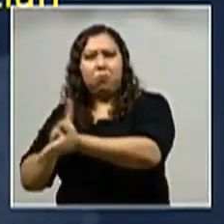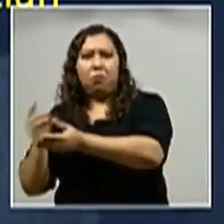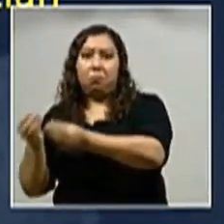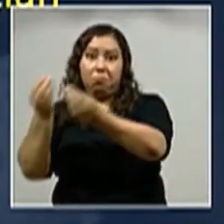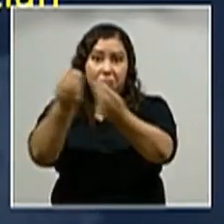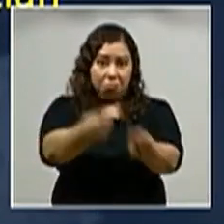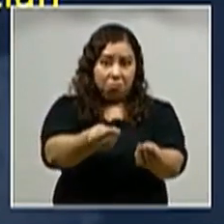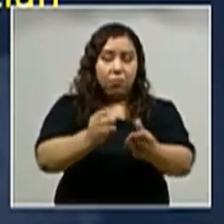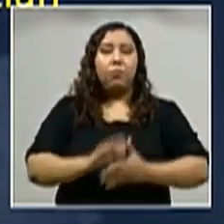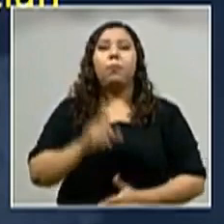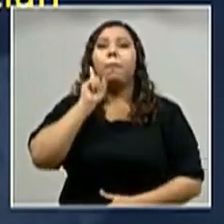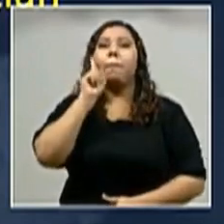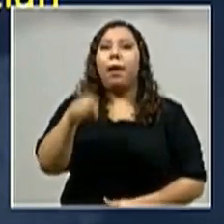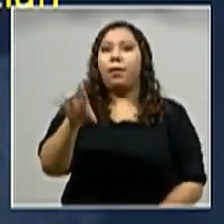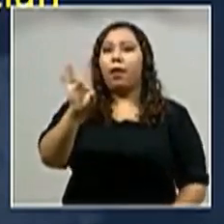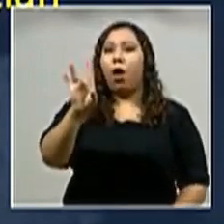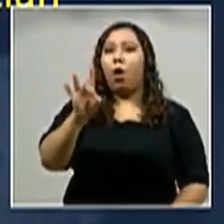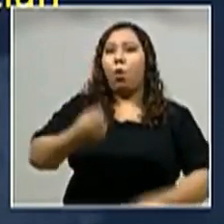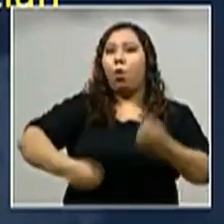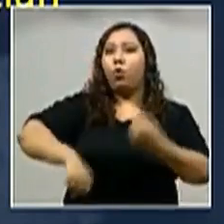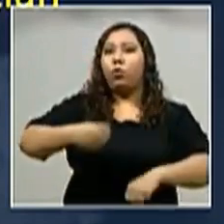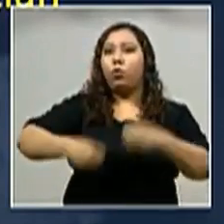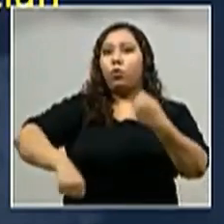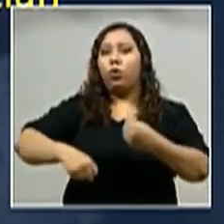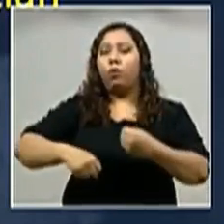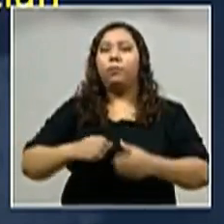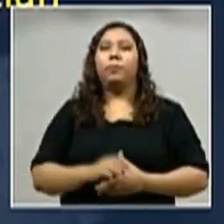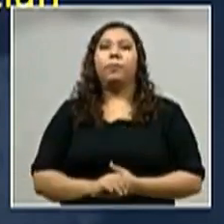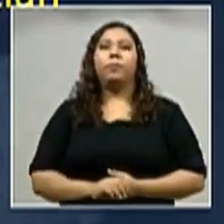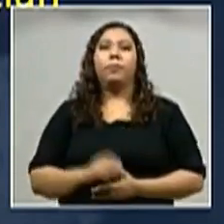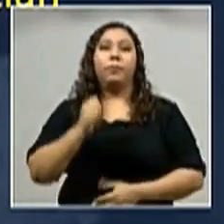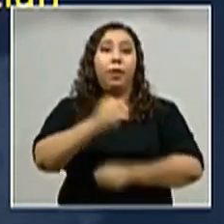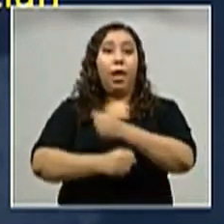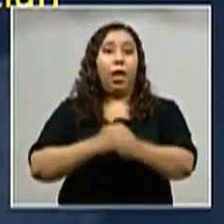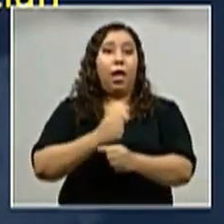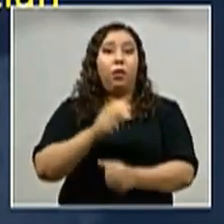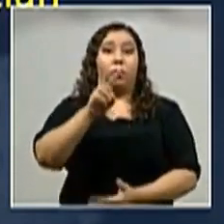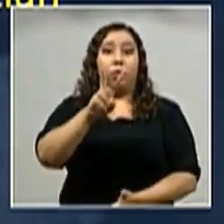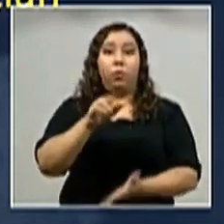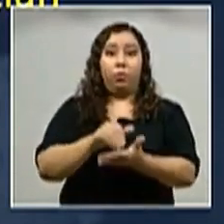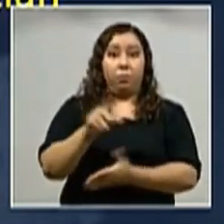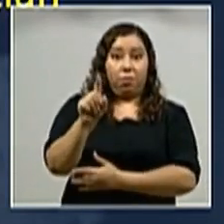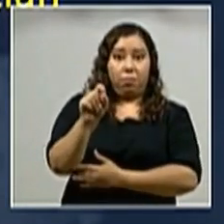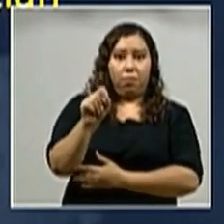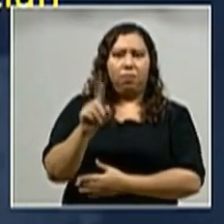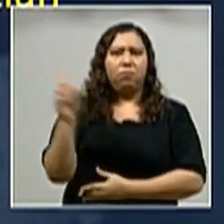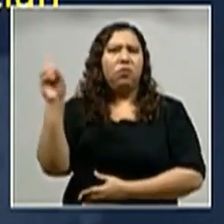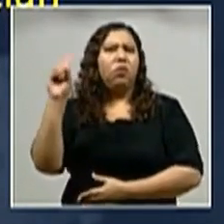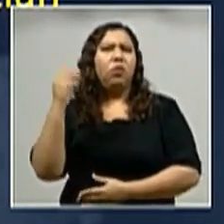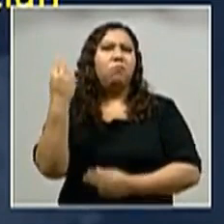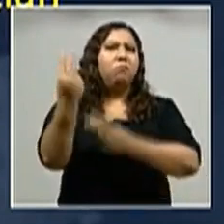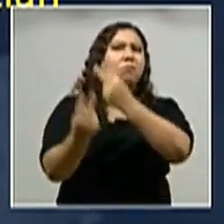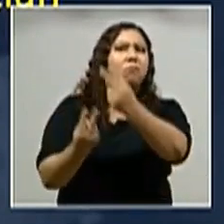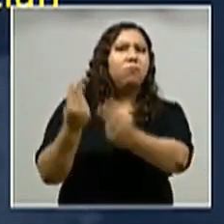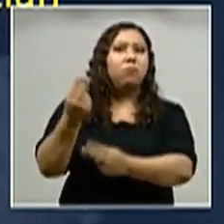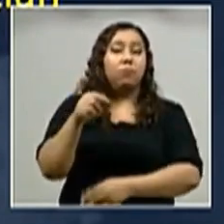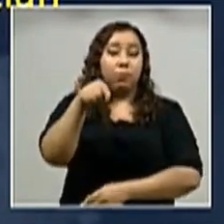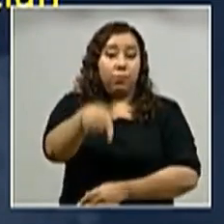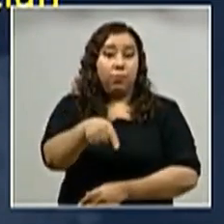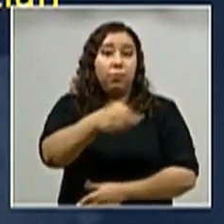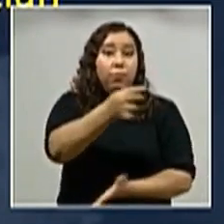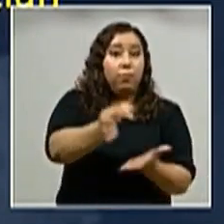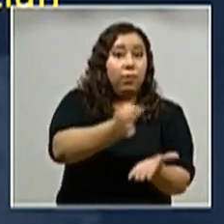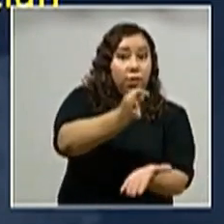mañana, 8 de septiembre del 2020, las brigadas contra el COVID visitarán en el Distrito Central,